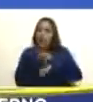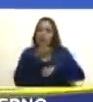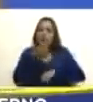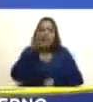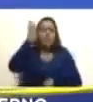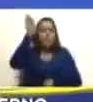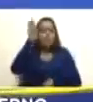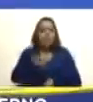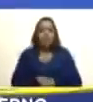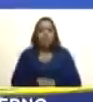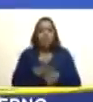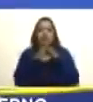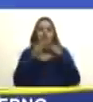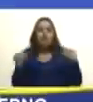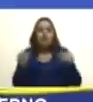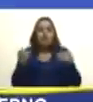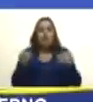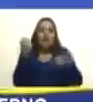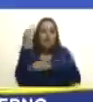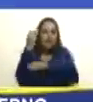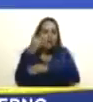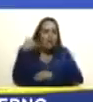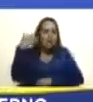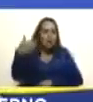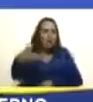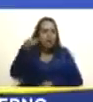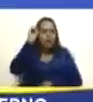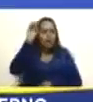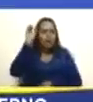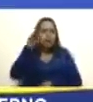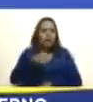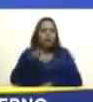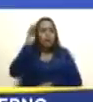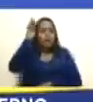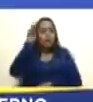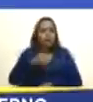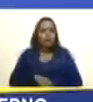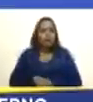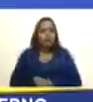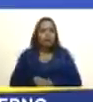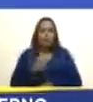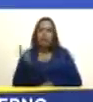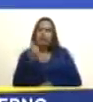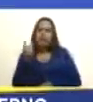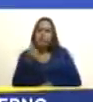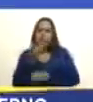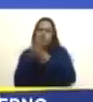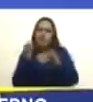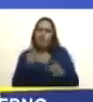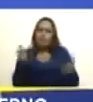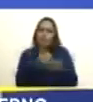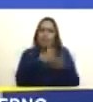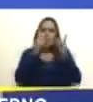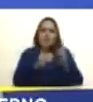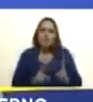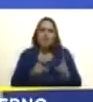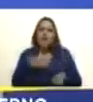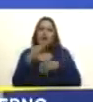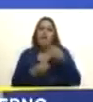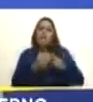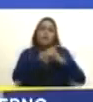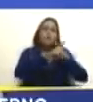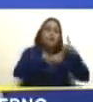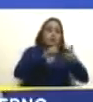para todos los parlamentos la única forma de derogar esta decisión sería consultando